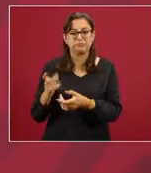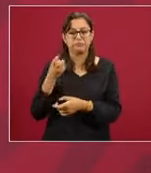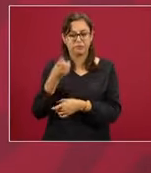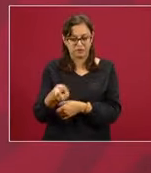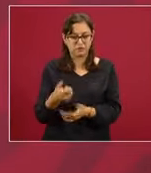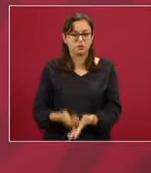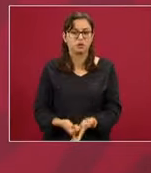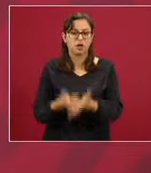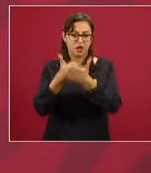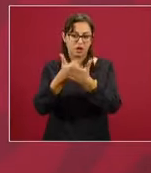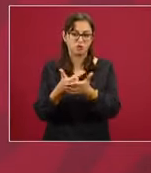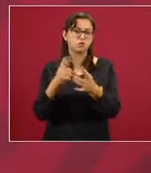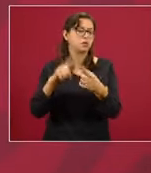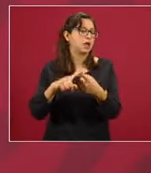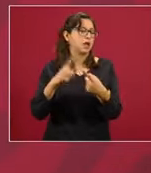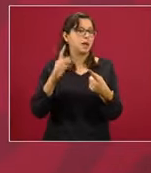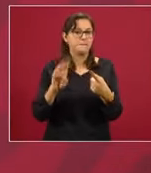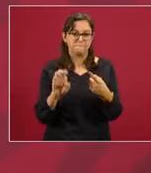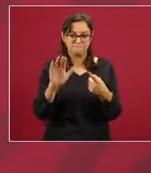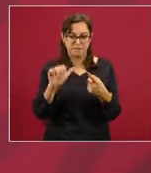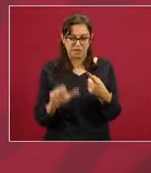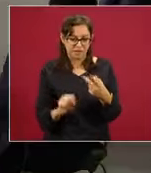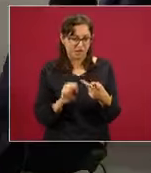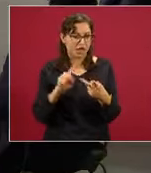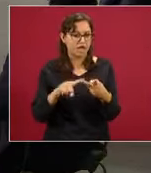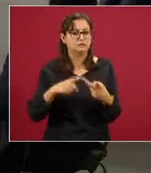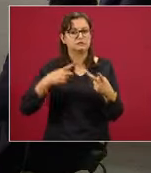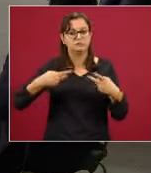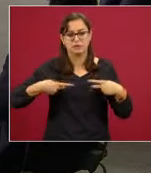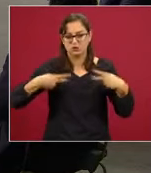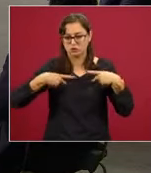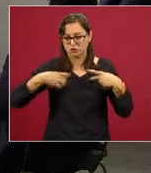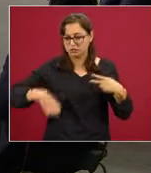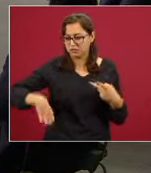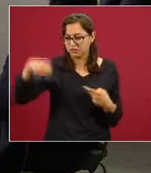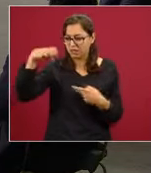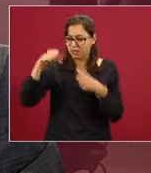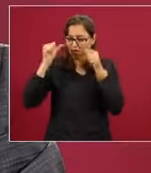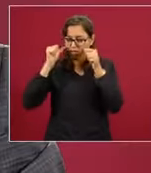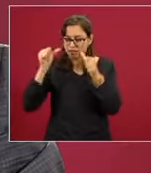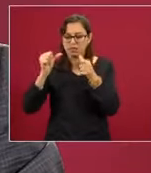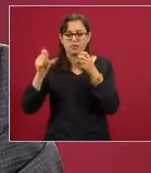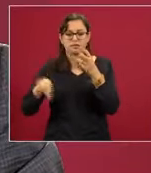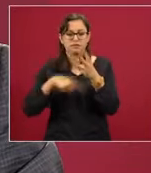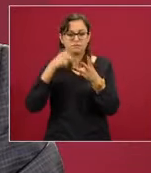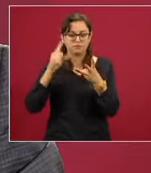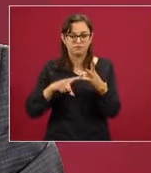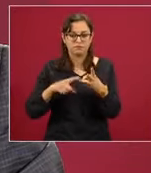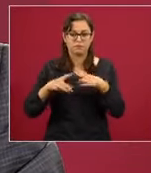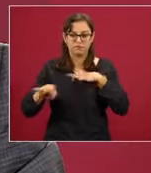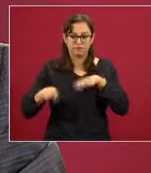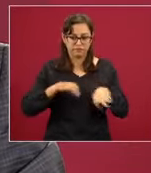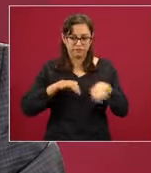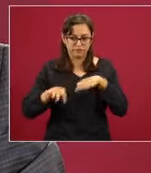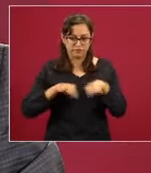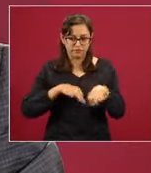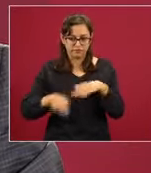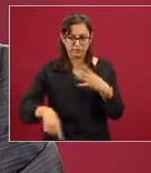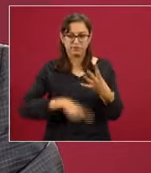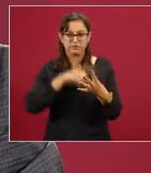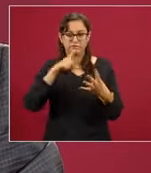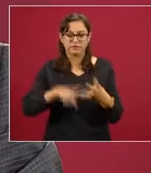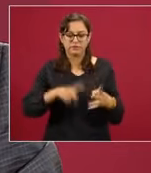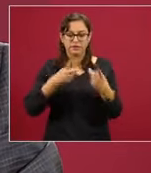de esto, desde becas, atención a adultos mayores, acciones para trabajo y para el